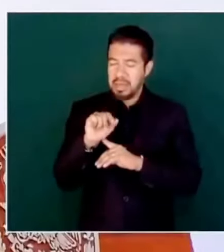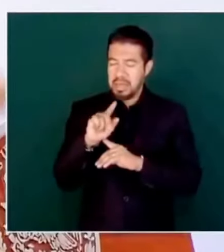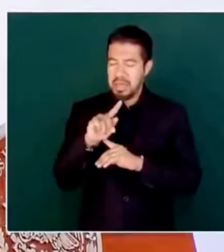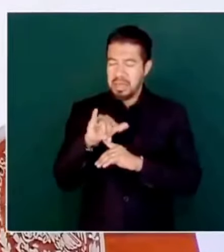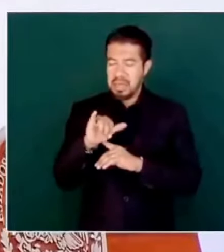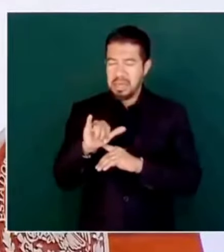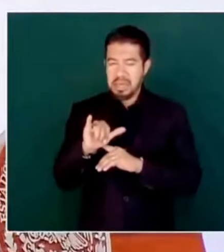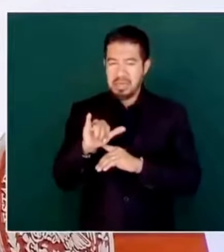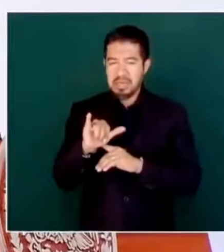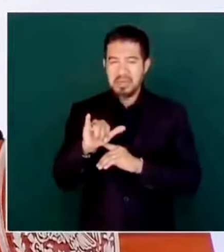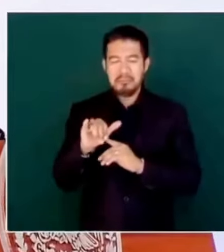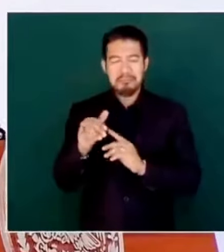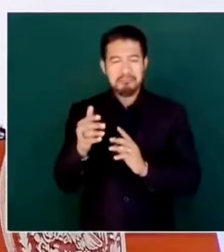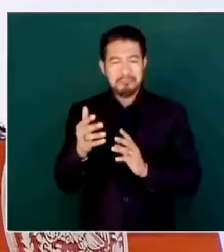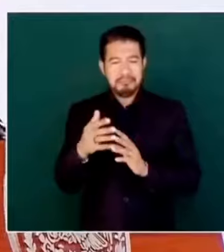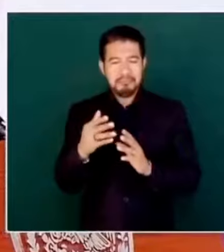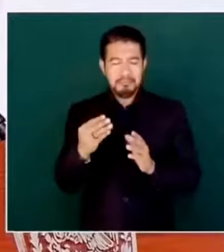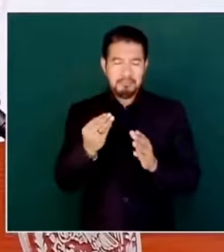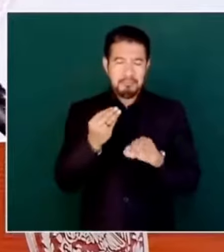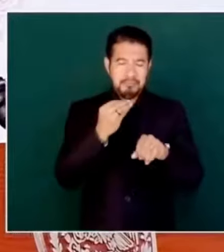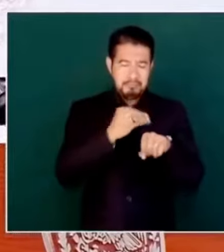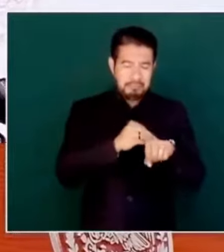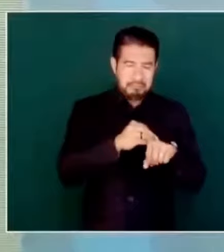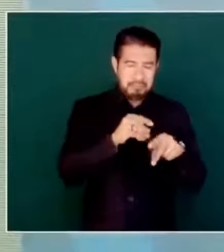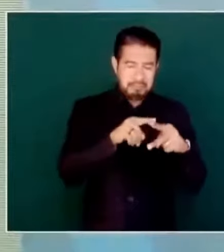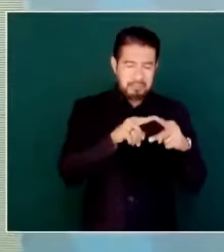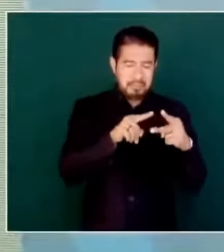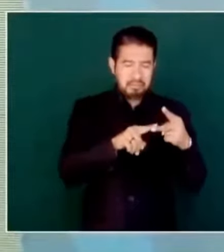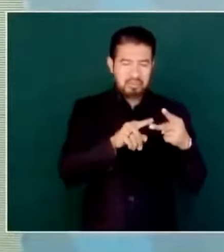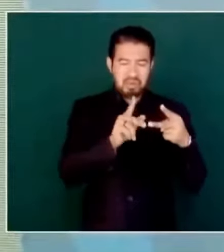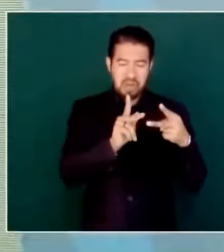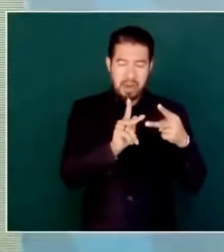con el populismo. La segunda, creo que Perón,